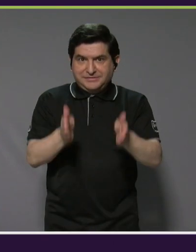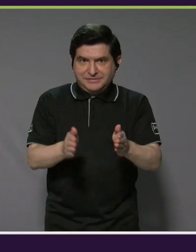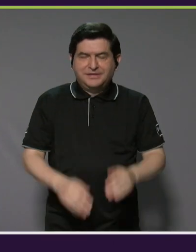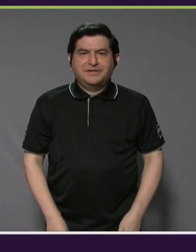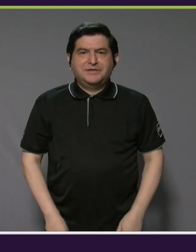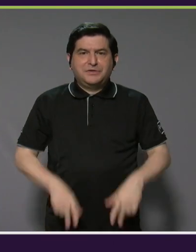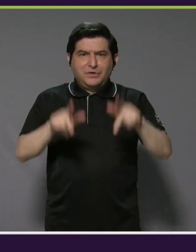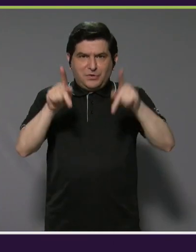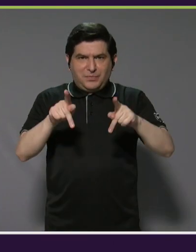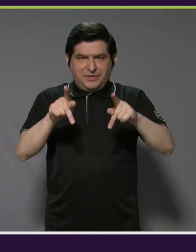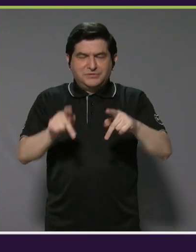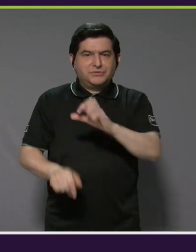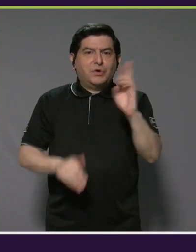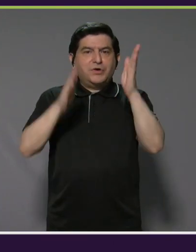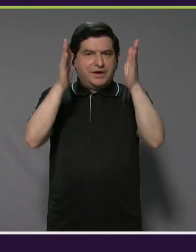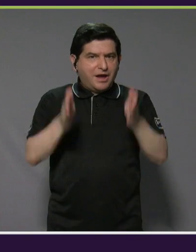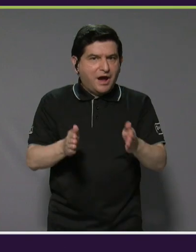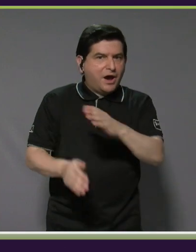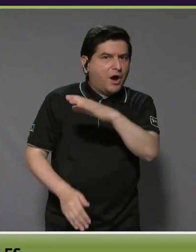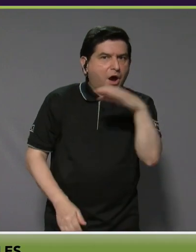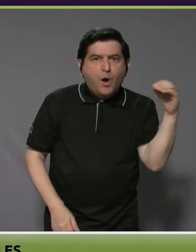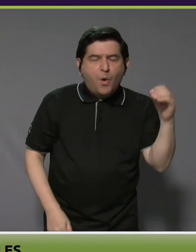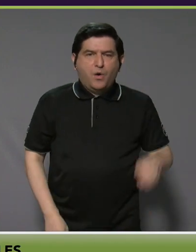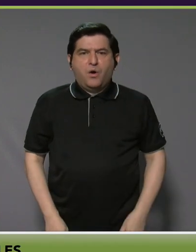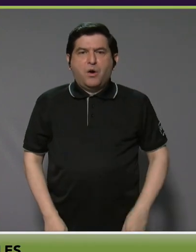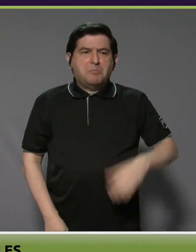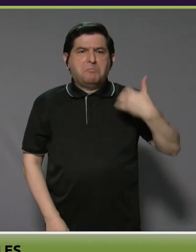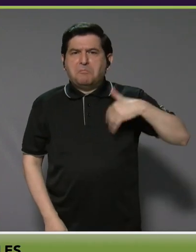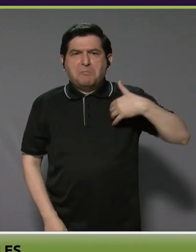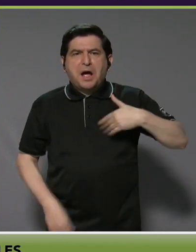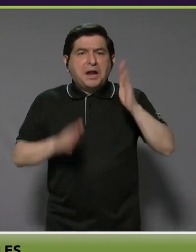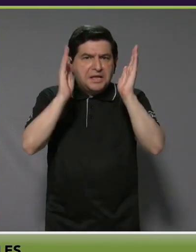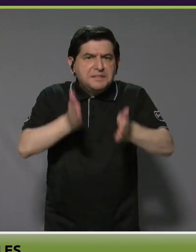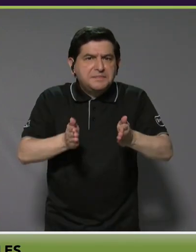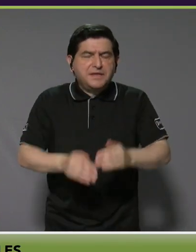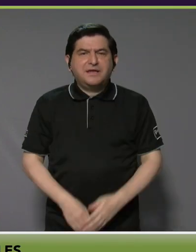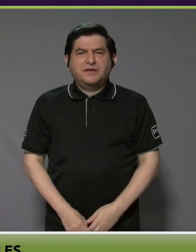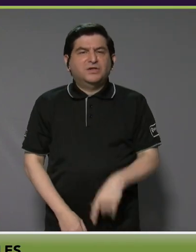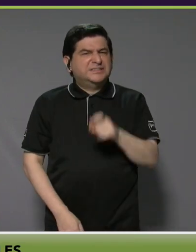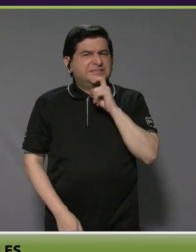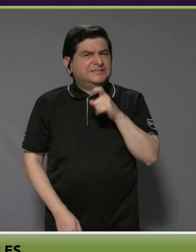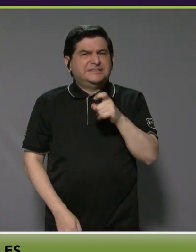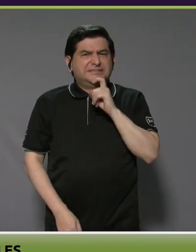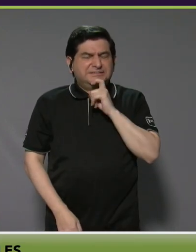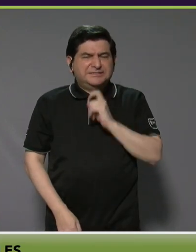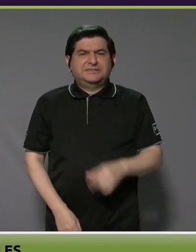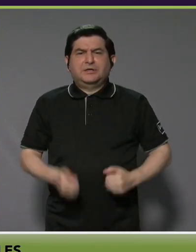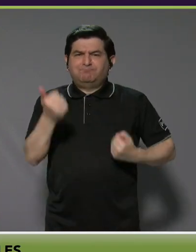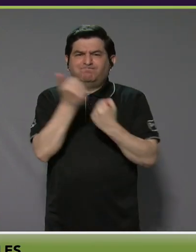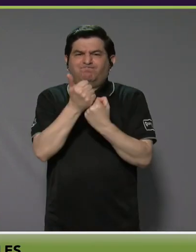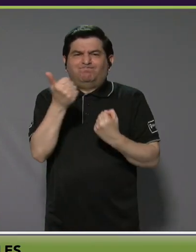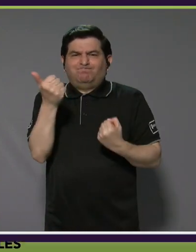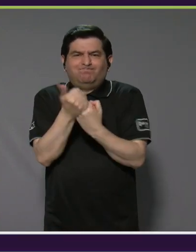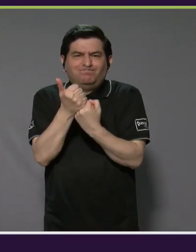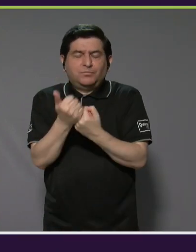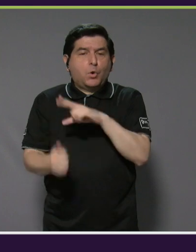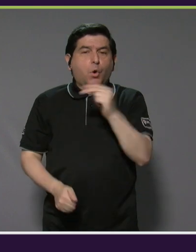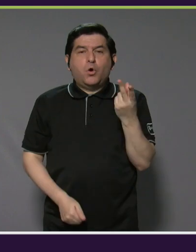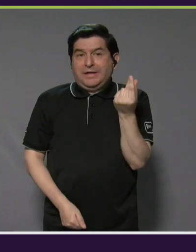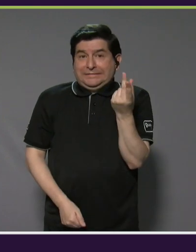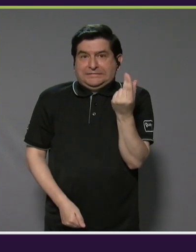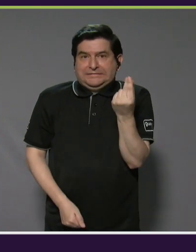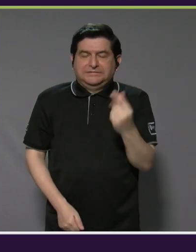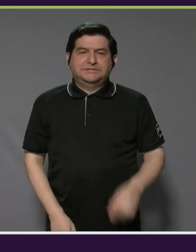una persona de Costa Rica o de Argentina, es mucho más difícil de tener el apoyo o el dinero,